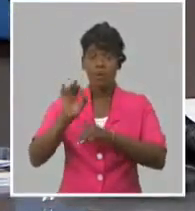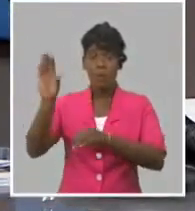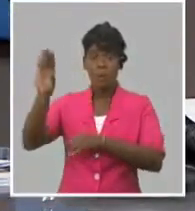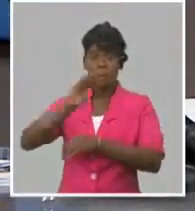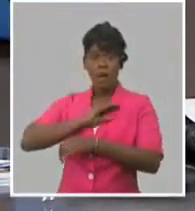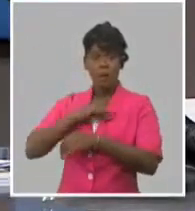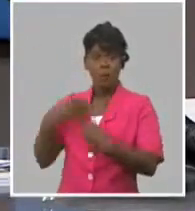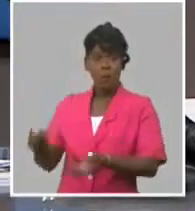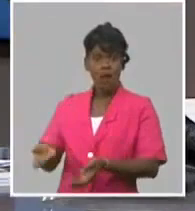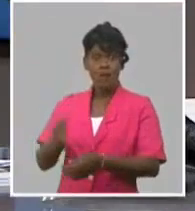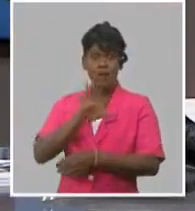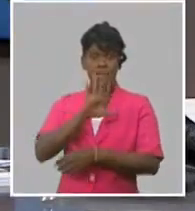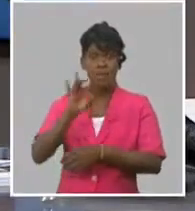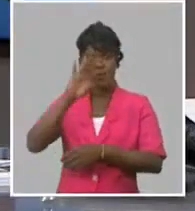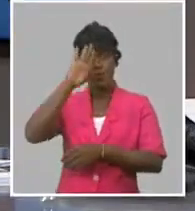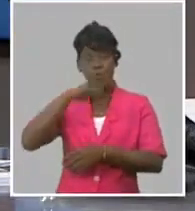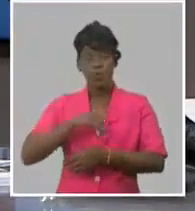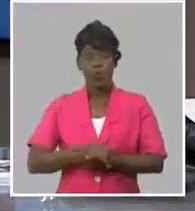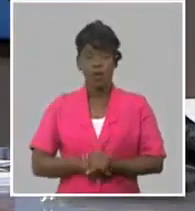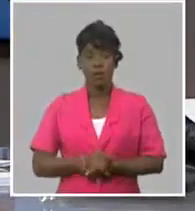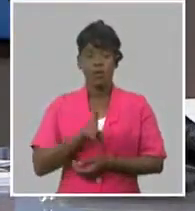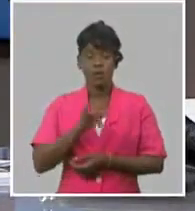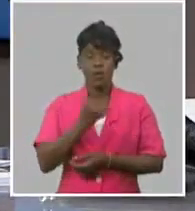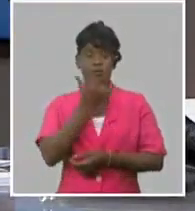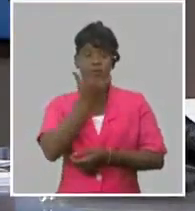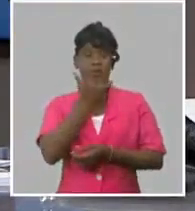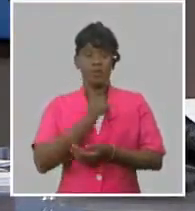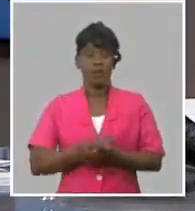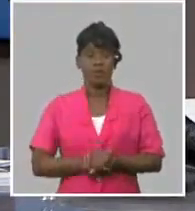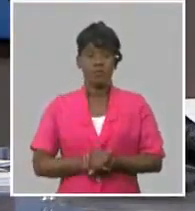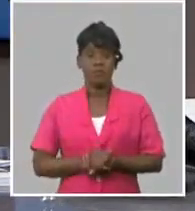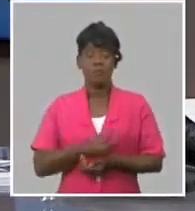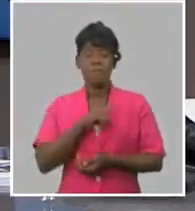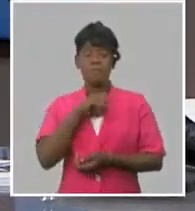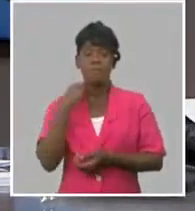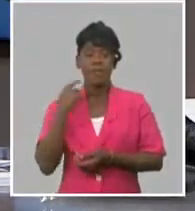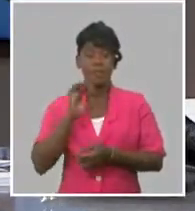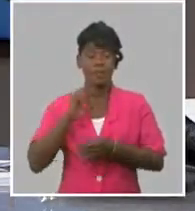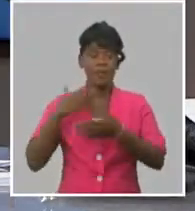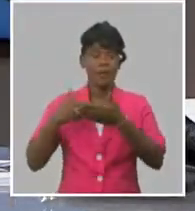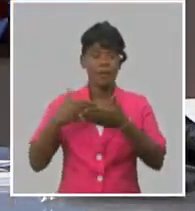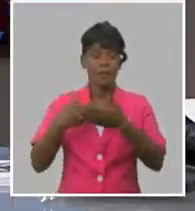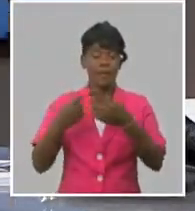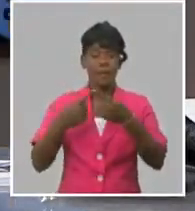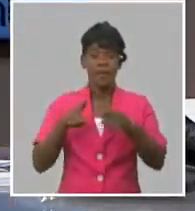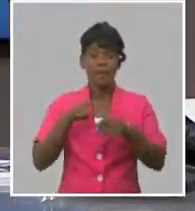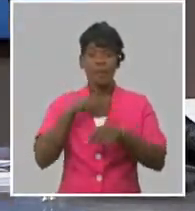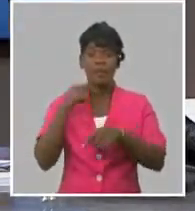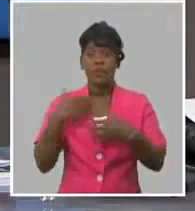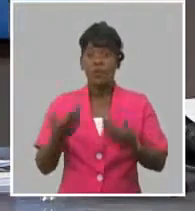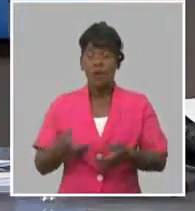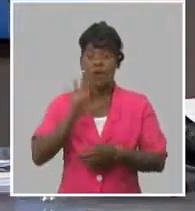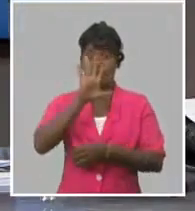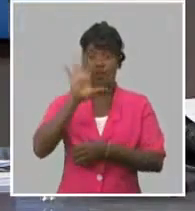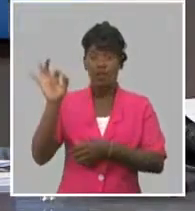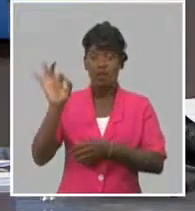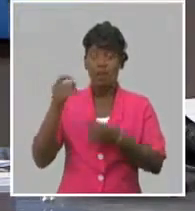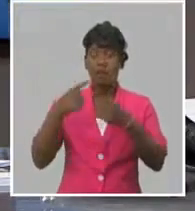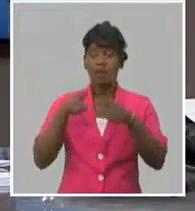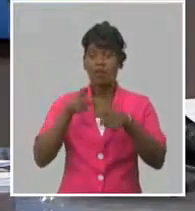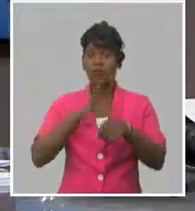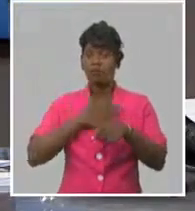Y ahí nos queda un déficit de los otros 500 pesos. Y esos otros 500 pesos, porque no es